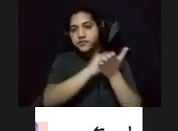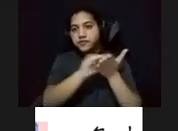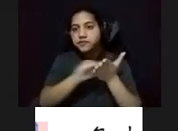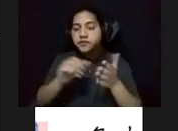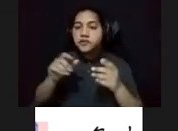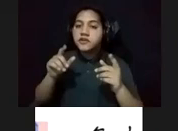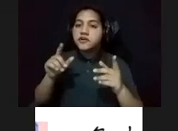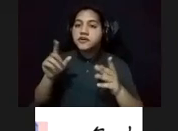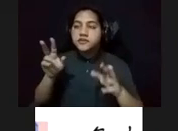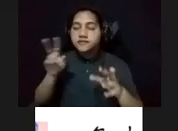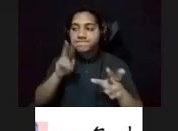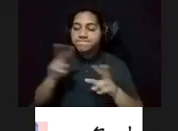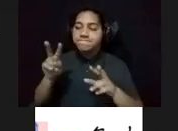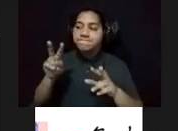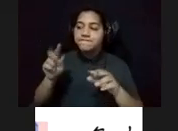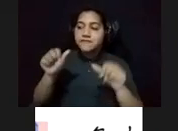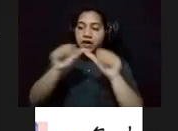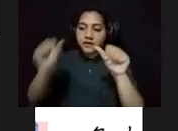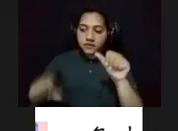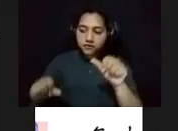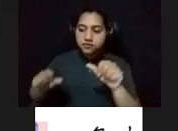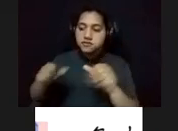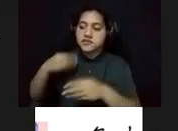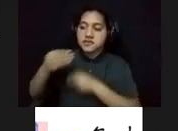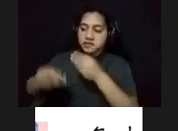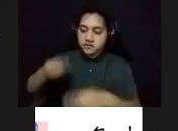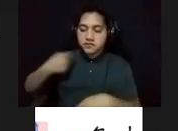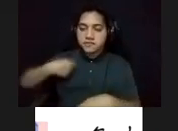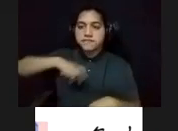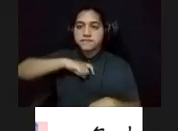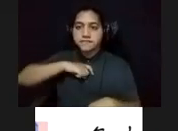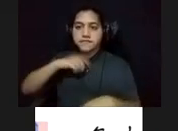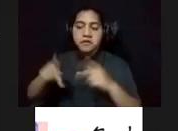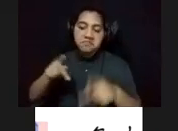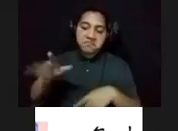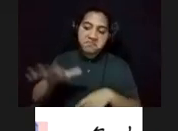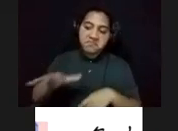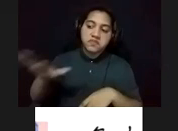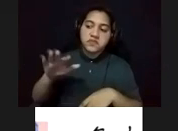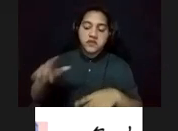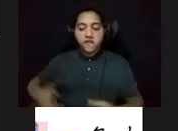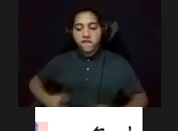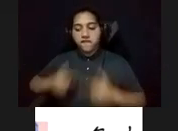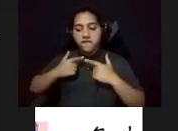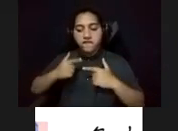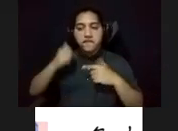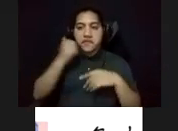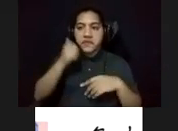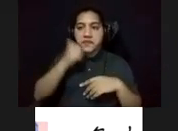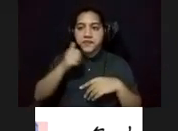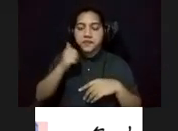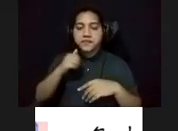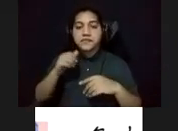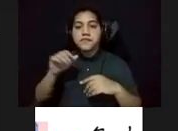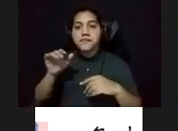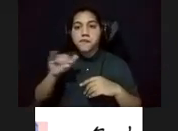arquitectónicos de herencia española, a la gente citadina y su vida cotidiana. Así como un